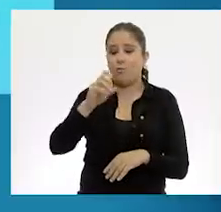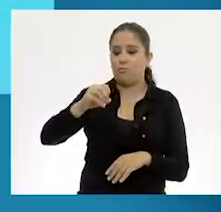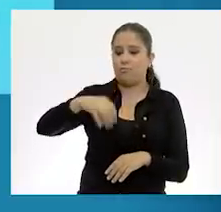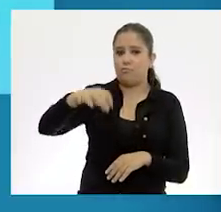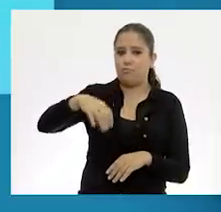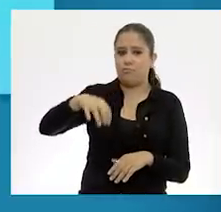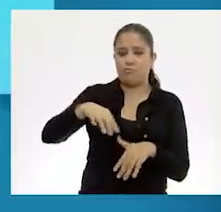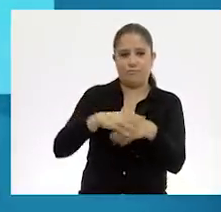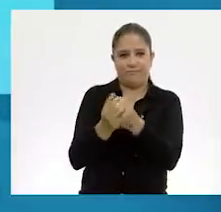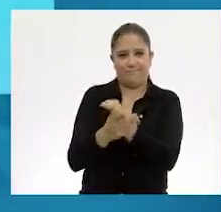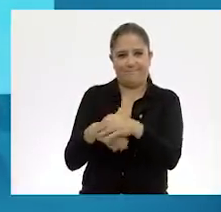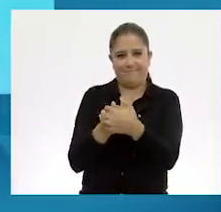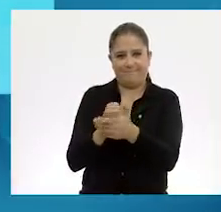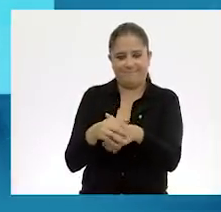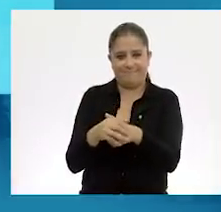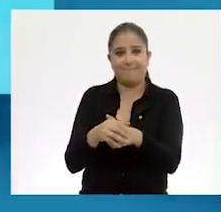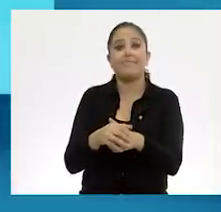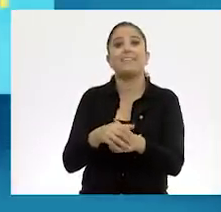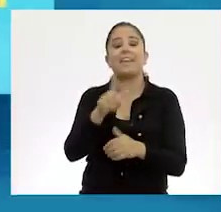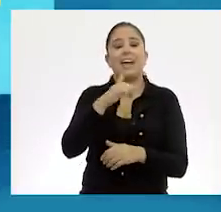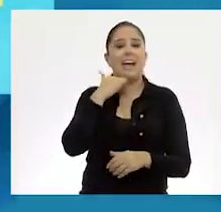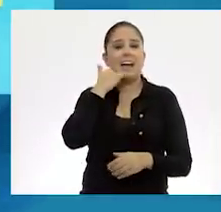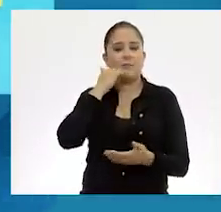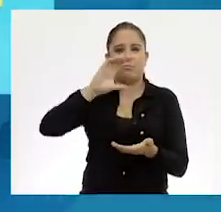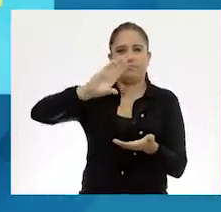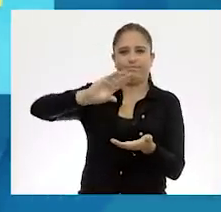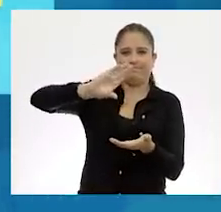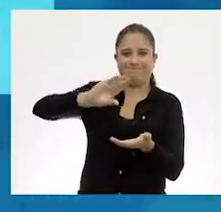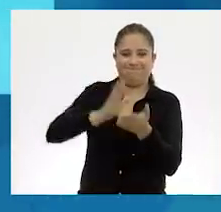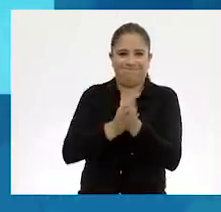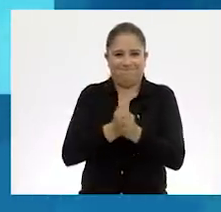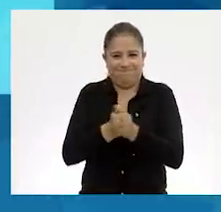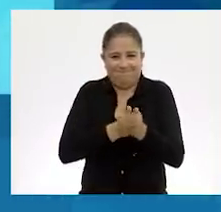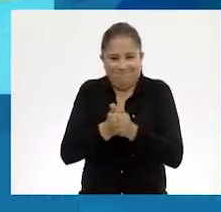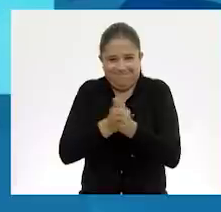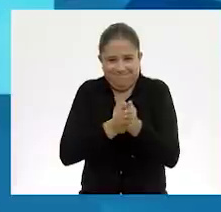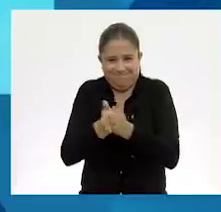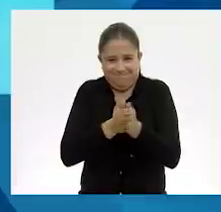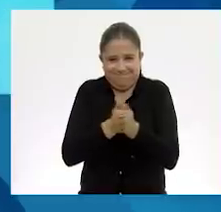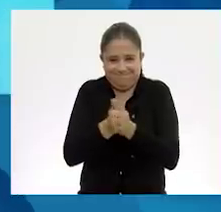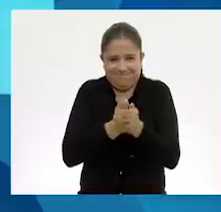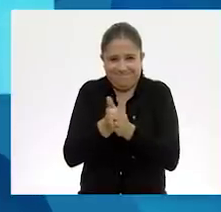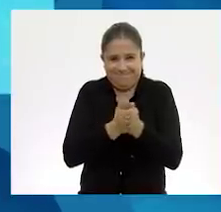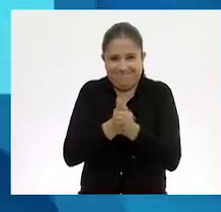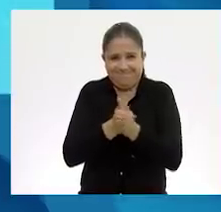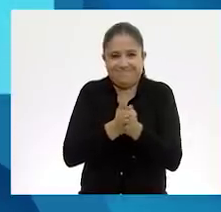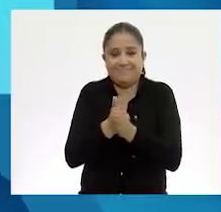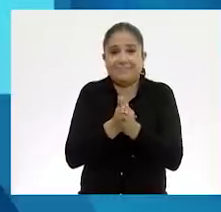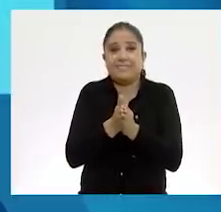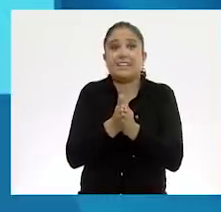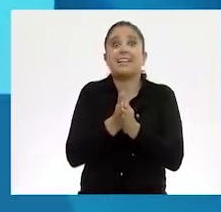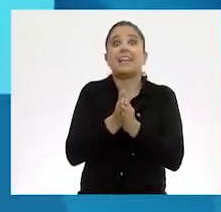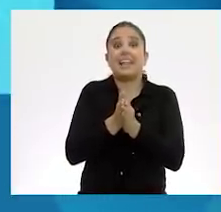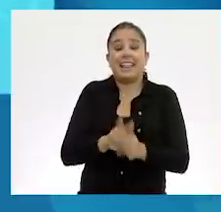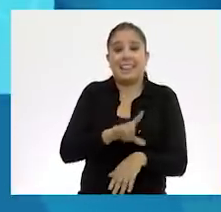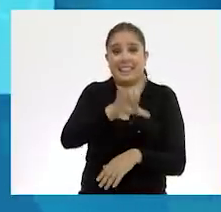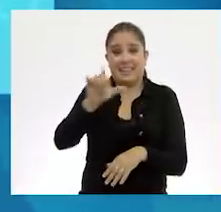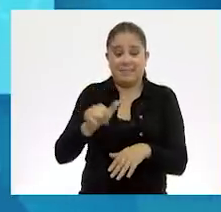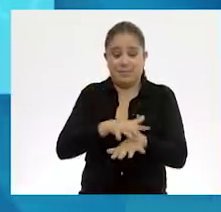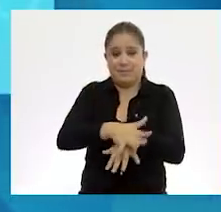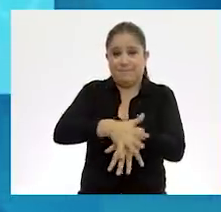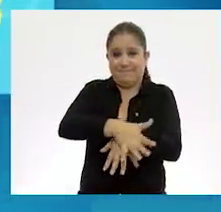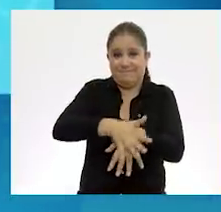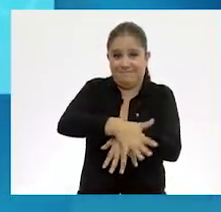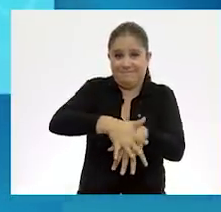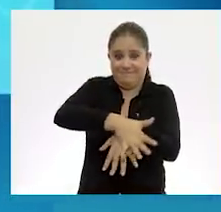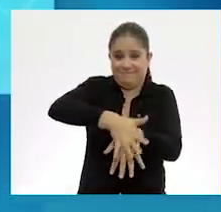manos. Usa suficiente jabón. Frota tus palmas una con la otra. Ahora, frota la